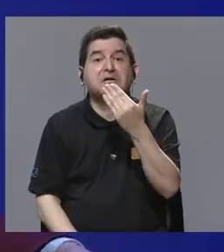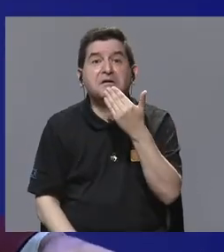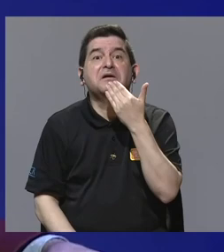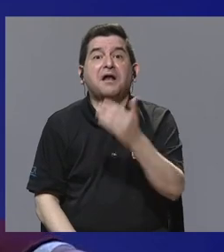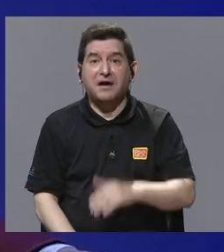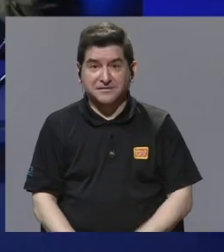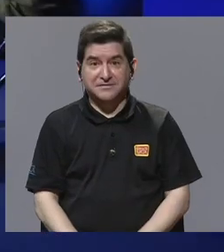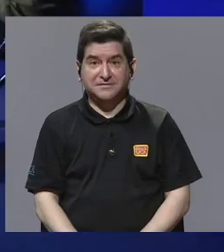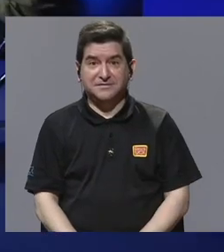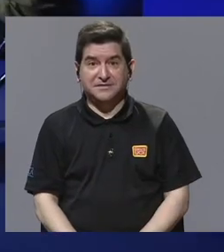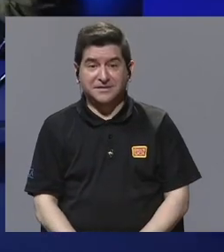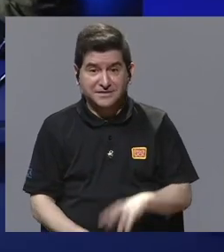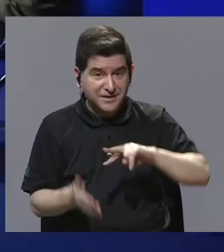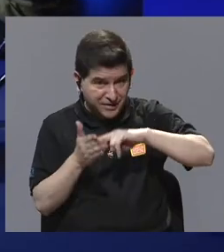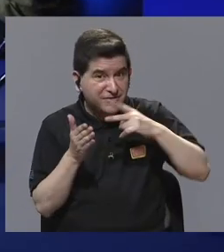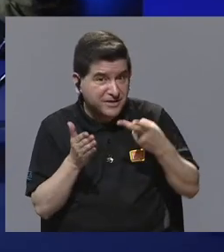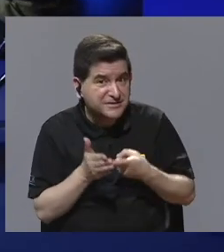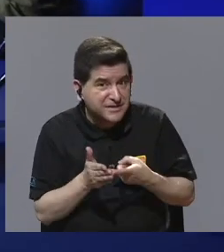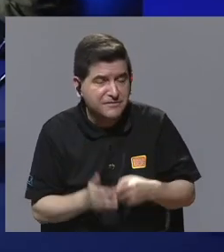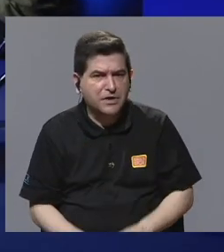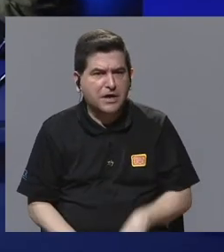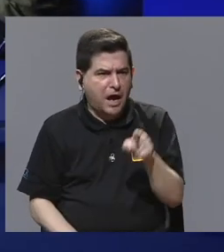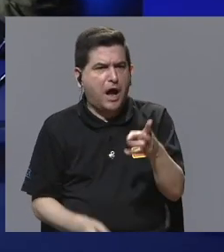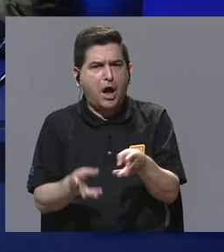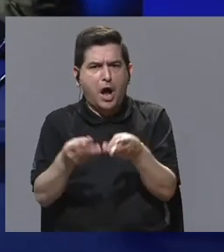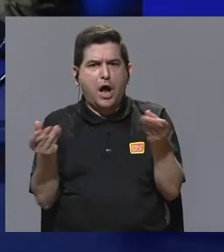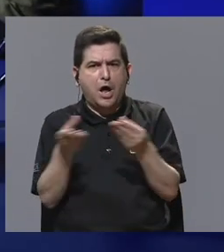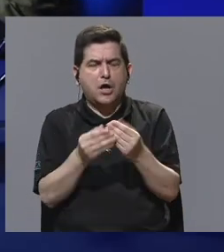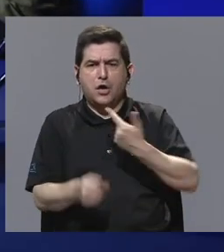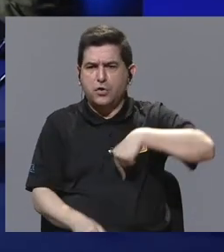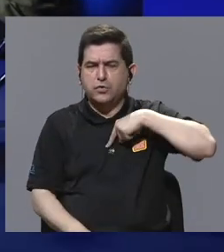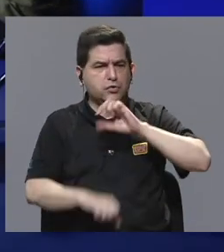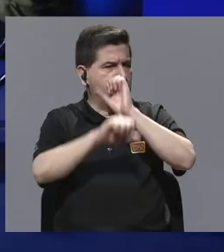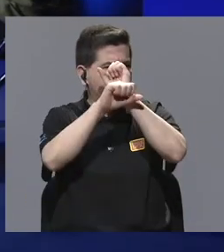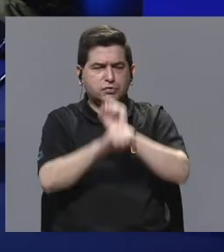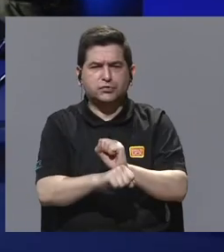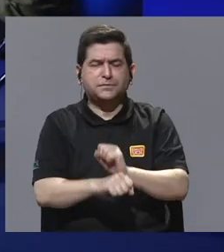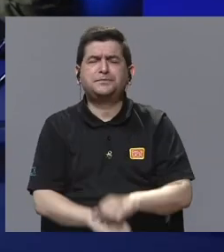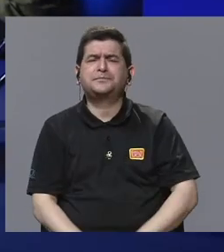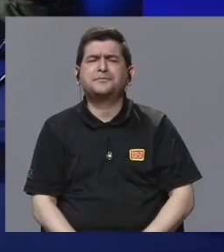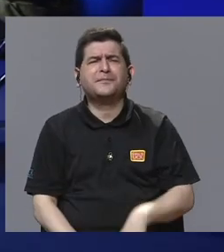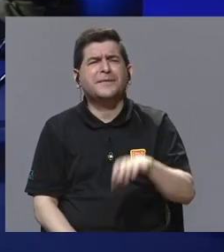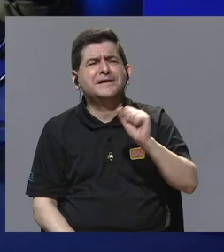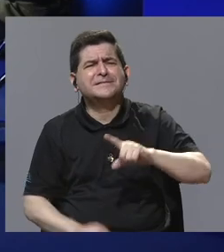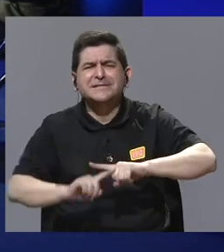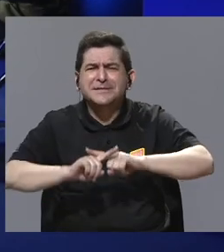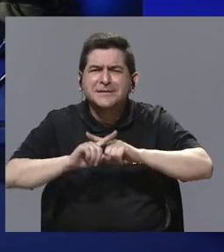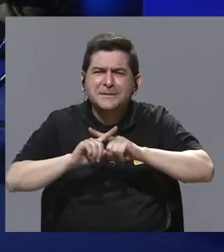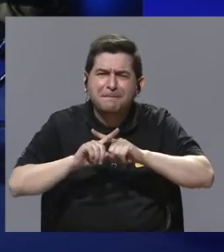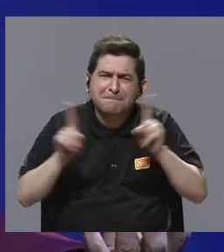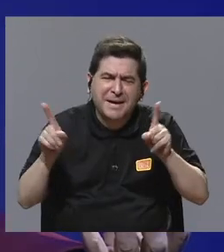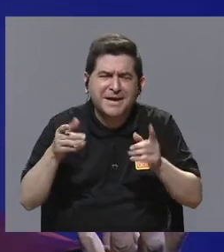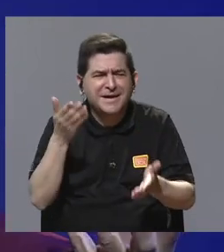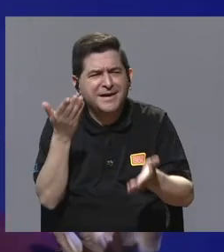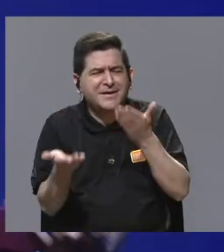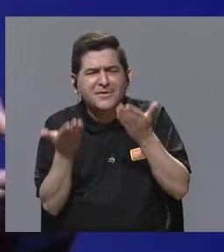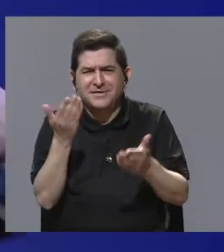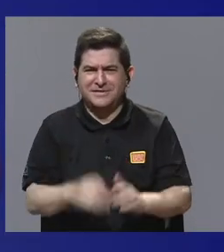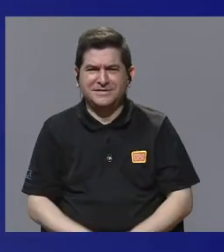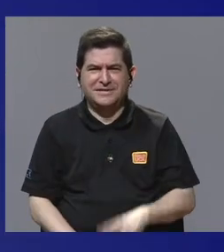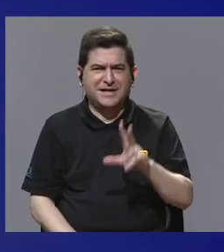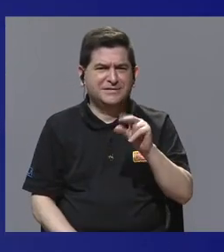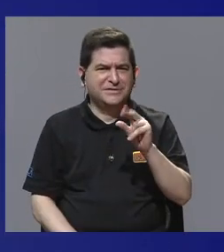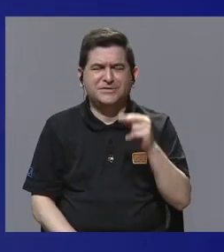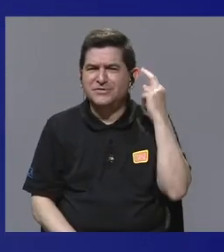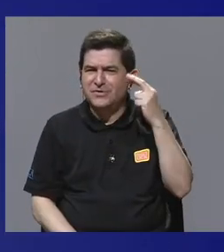agradezco la onda de lo que están diciendo, lo que están diciendo es como una producción que no estamos acostumbrados a ver. Sí, bueno, pero es que en cierta